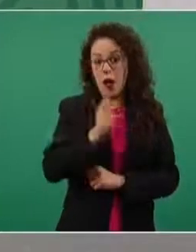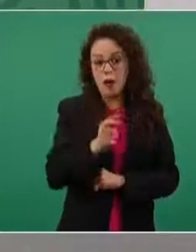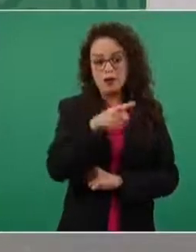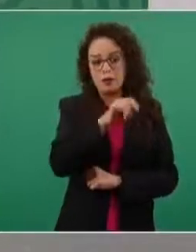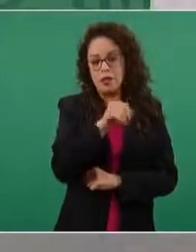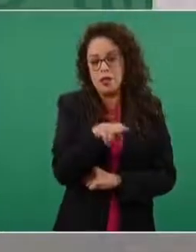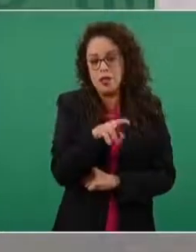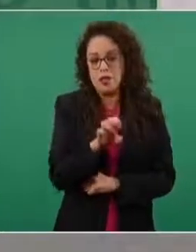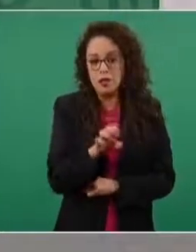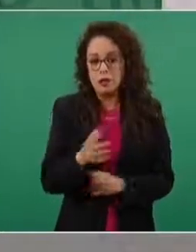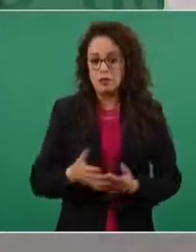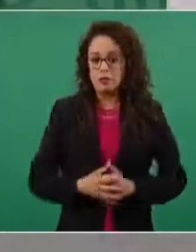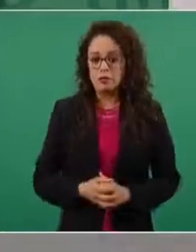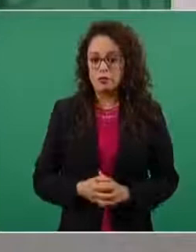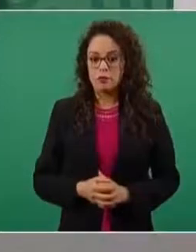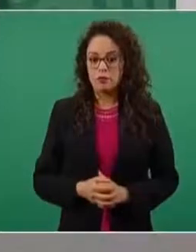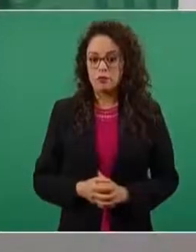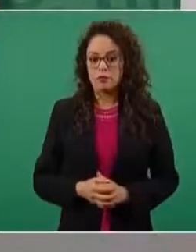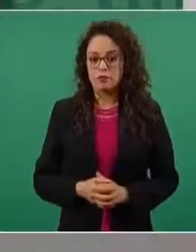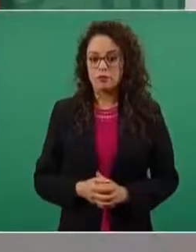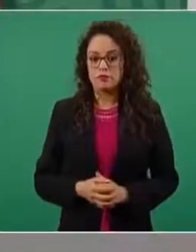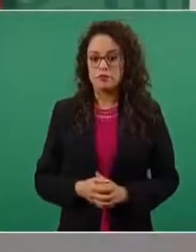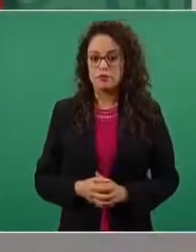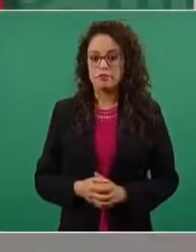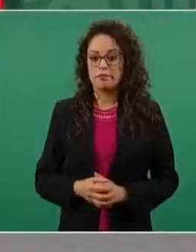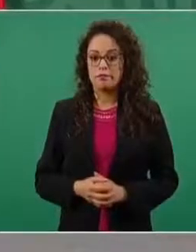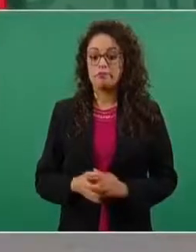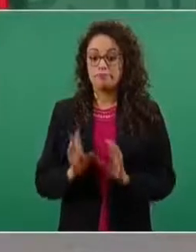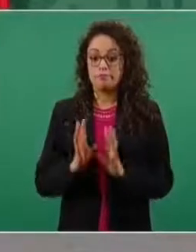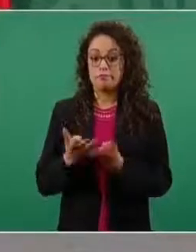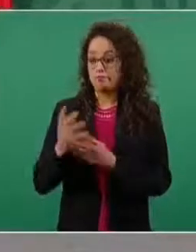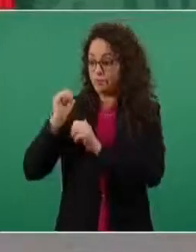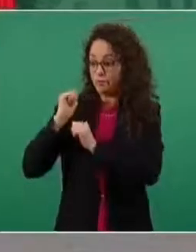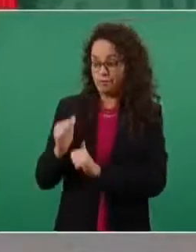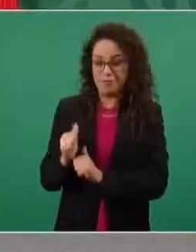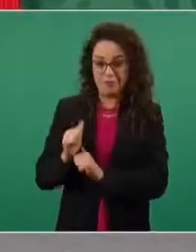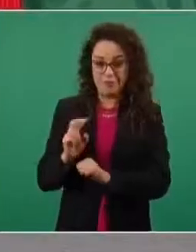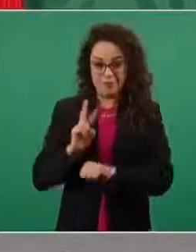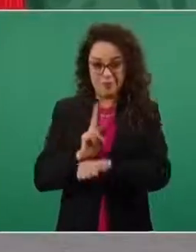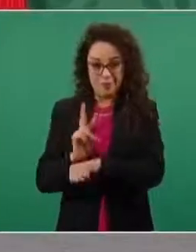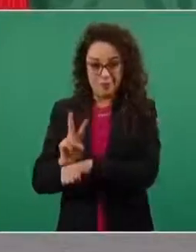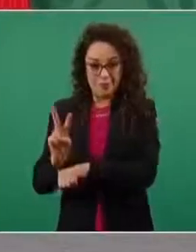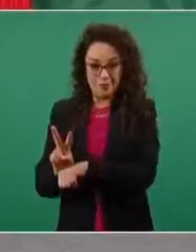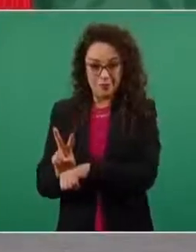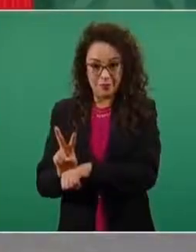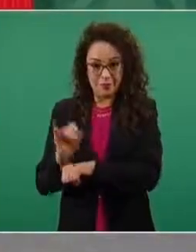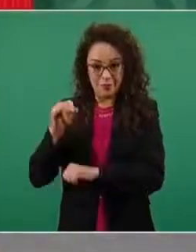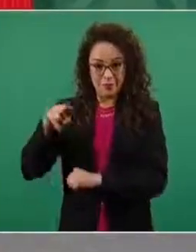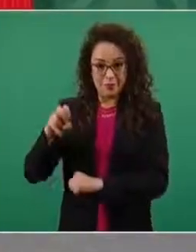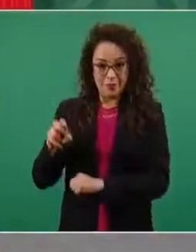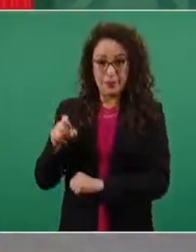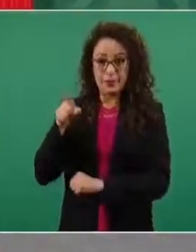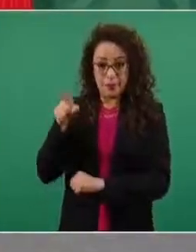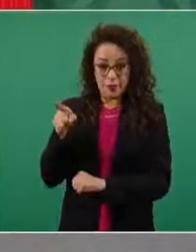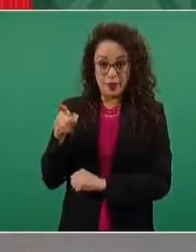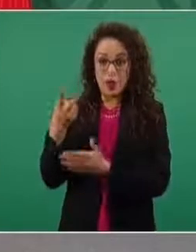Los consejeros del INE ganan el doble de lo que yo gano